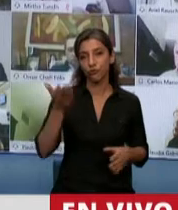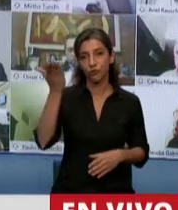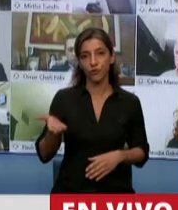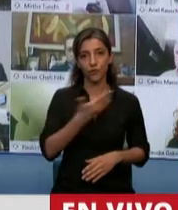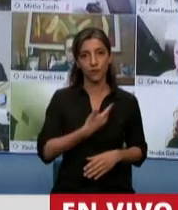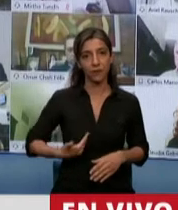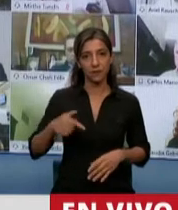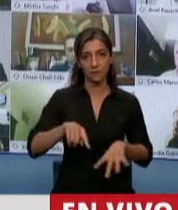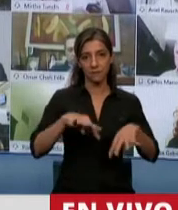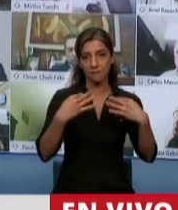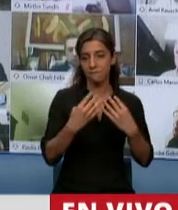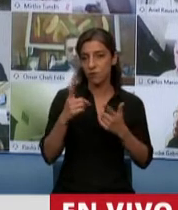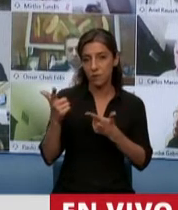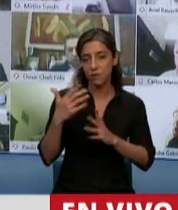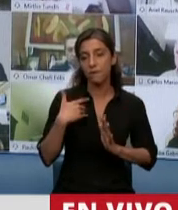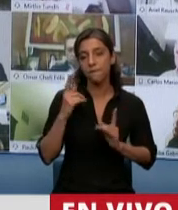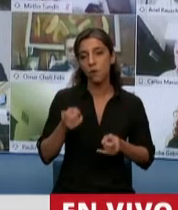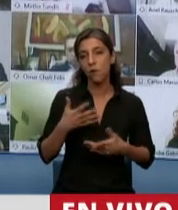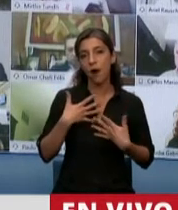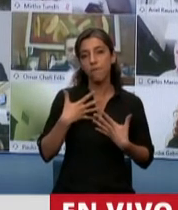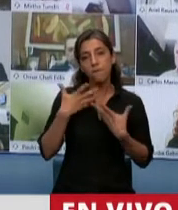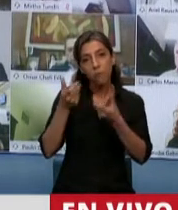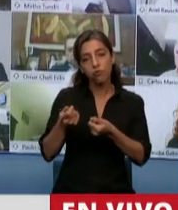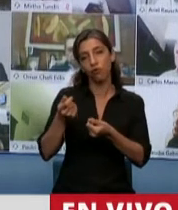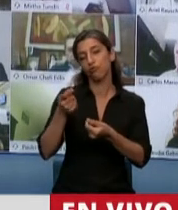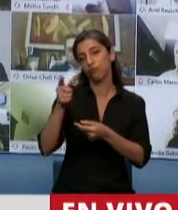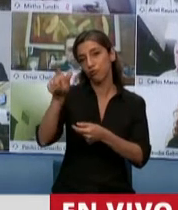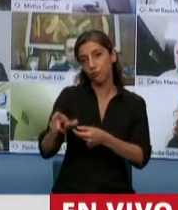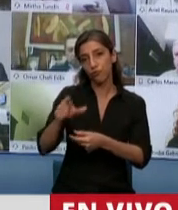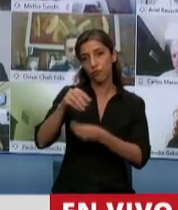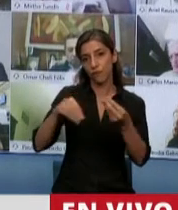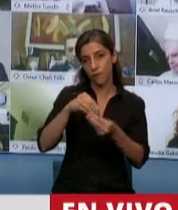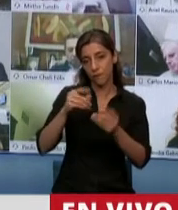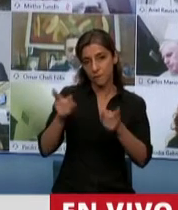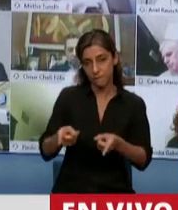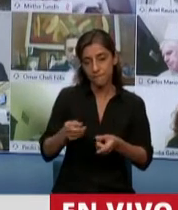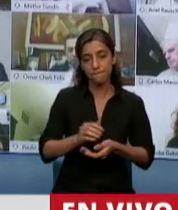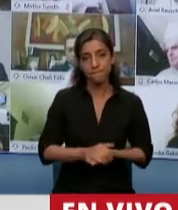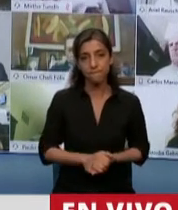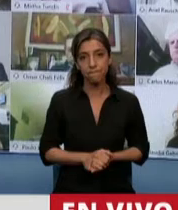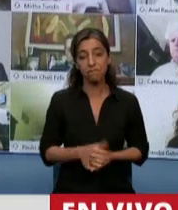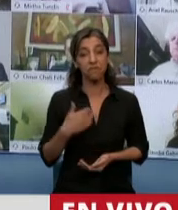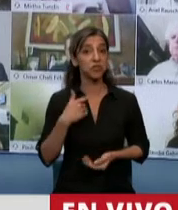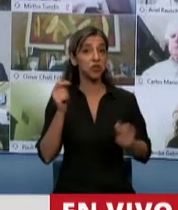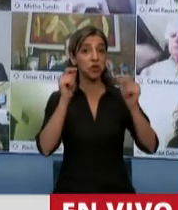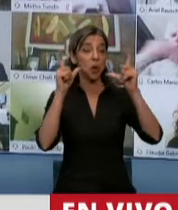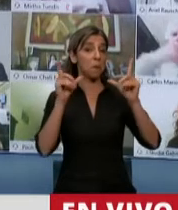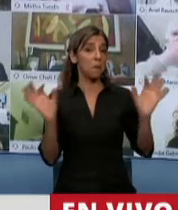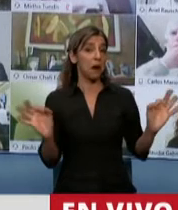Presidente y con su familia por lo que está ocurriendo. La verdad es no me sorprende cuando uno